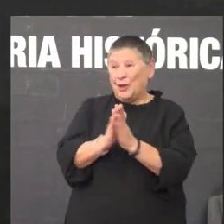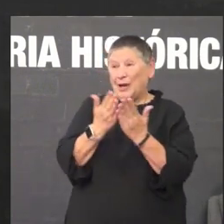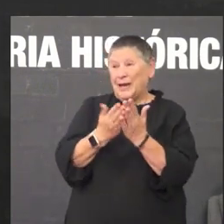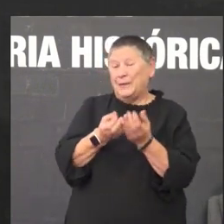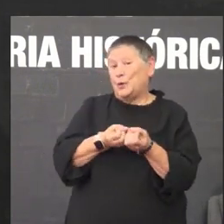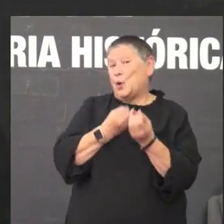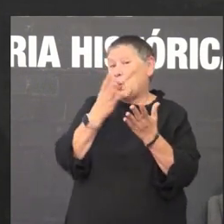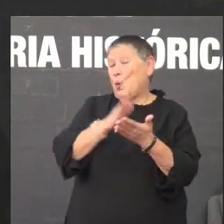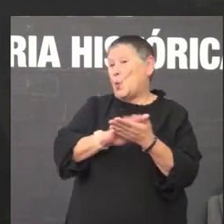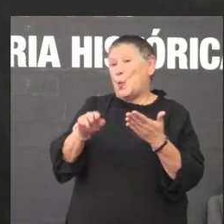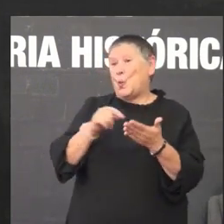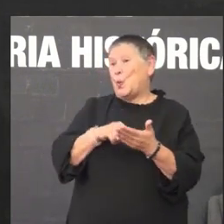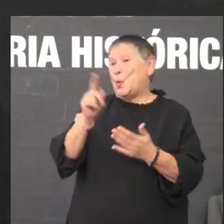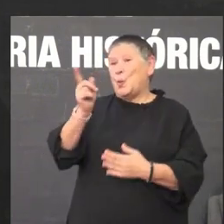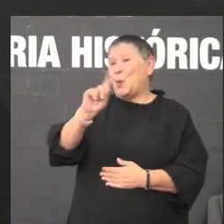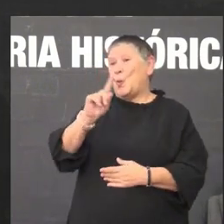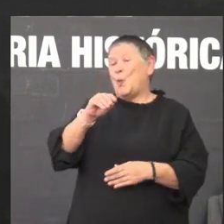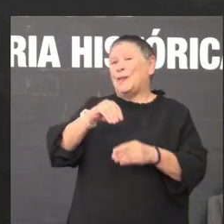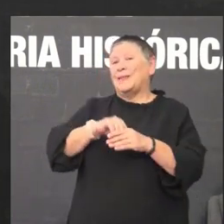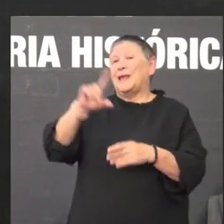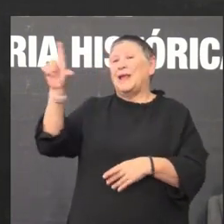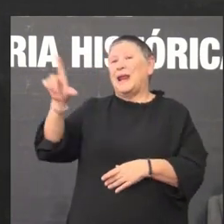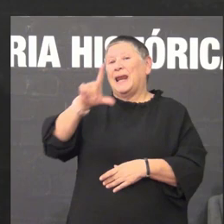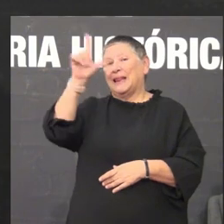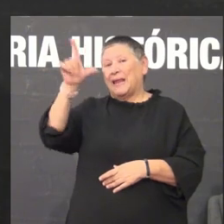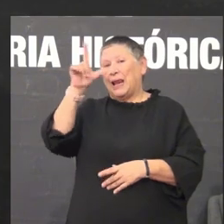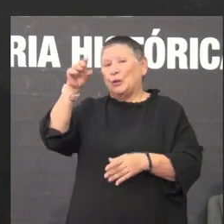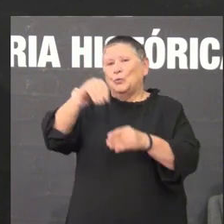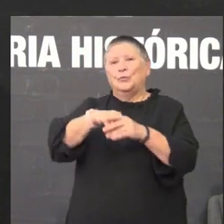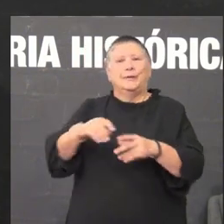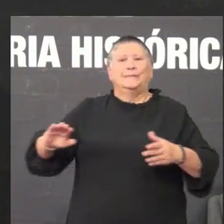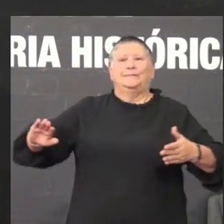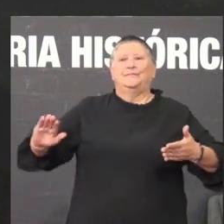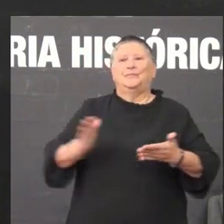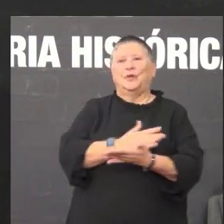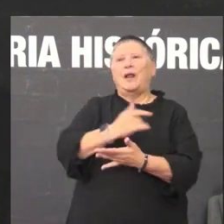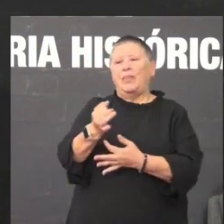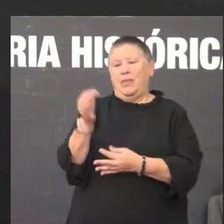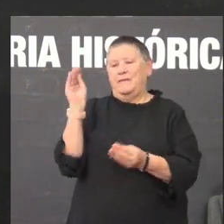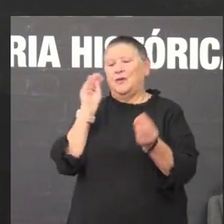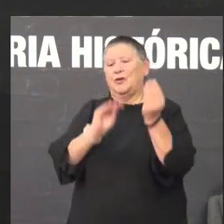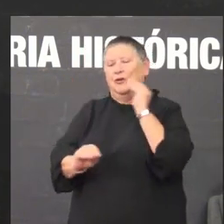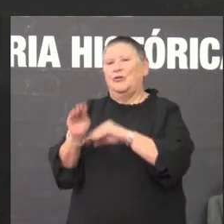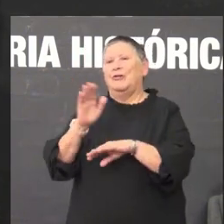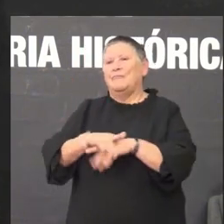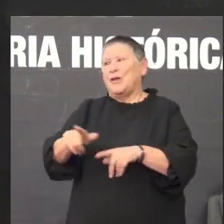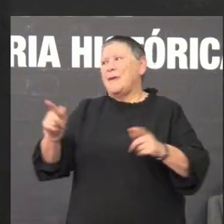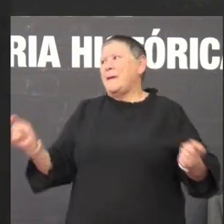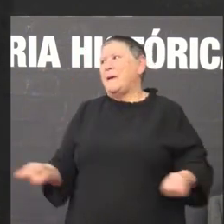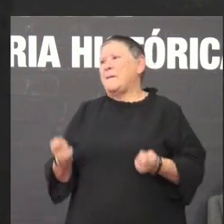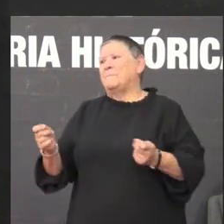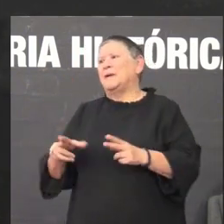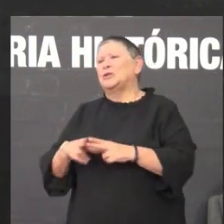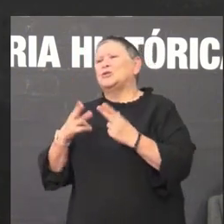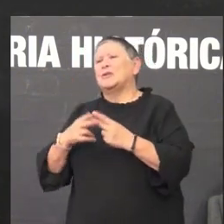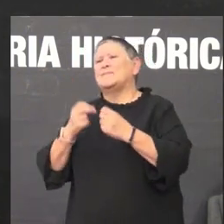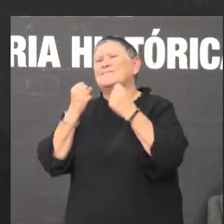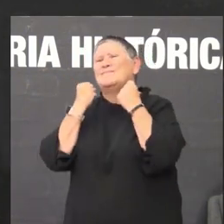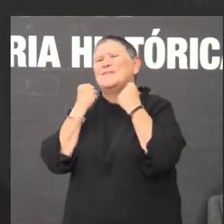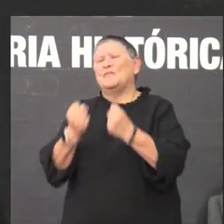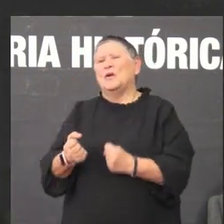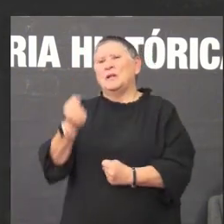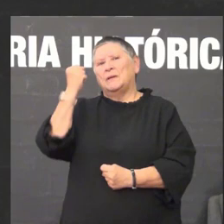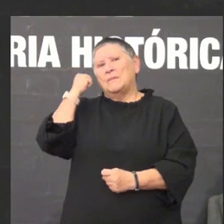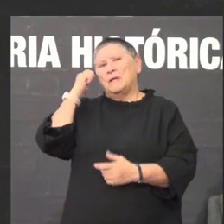campo literario moitas veces falamos só do que tem que ver coa literatura e penso que temos que corrigir isto porque é a campaña social máis forte con máis incidéncia